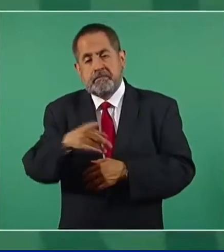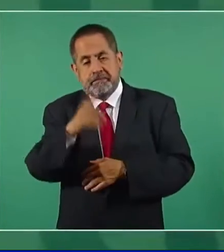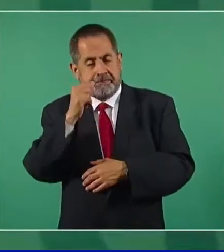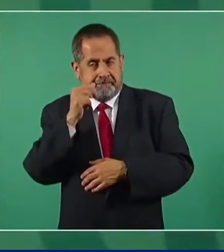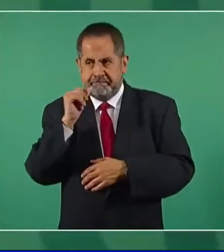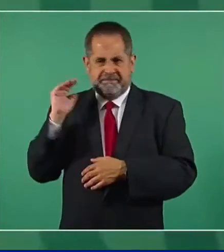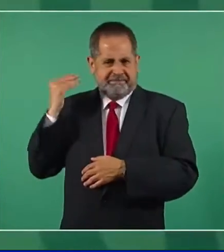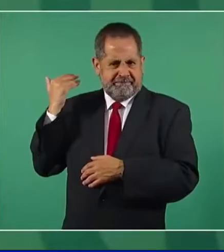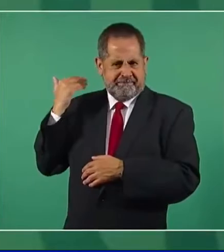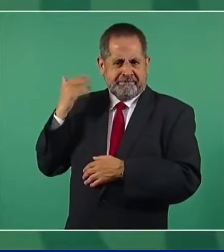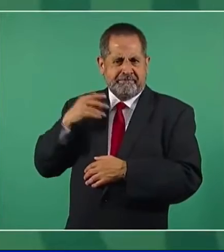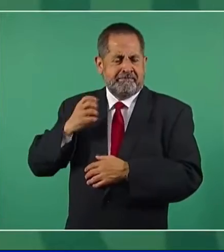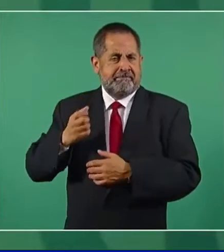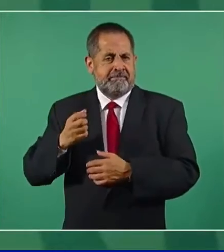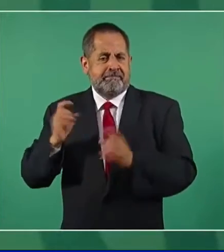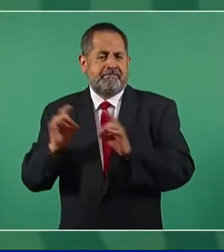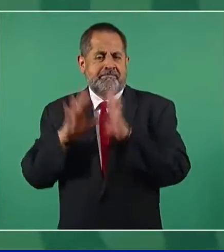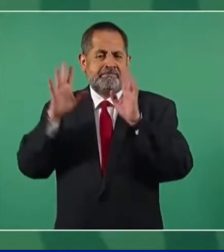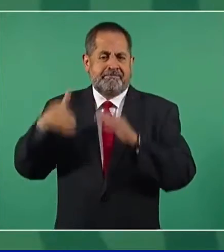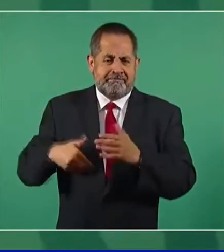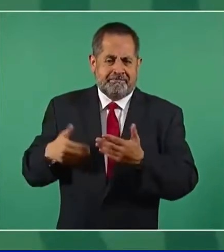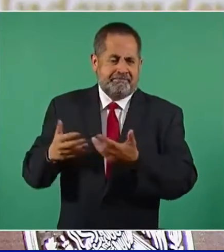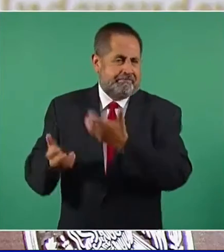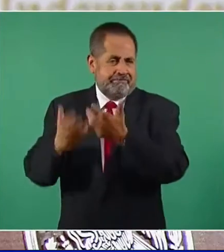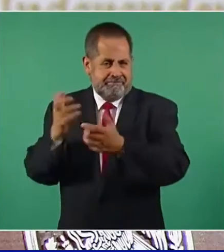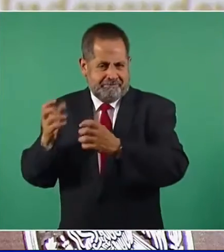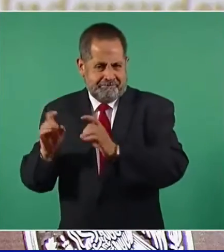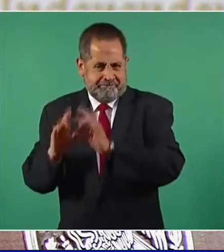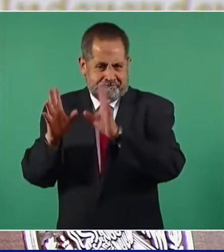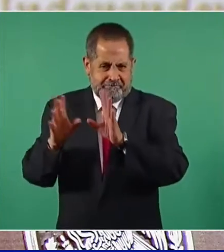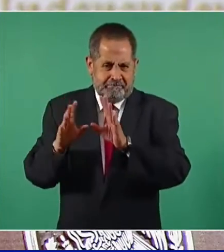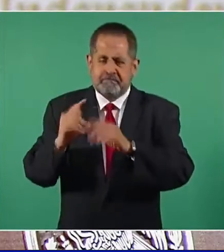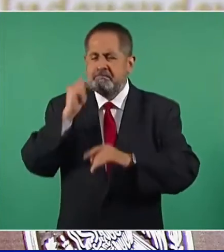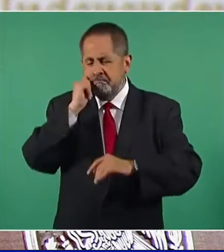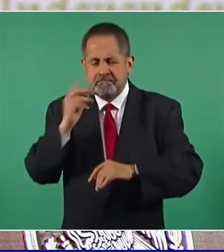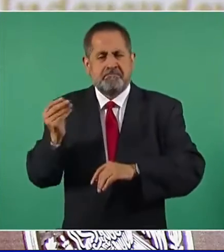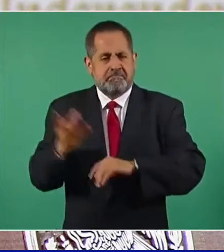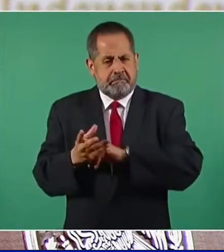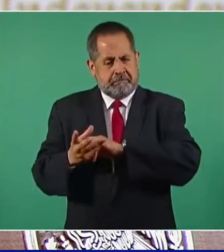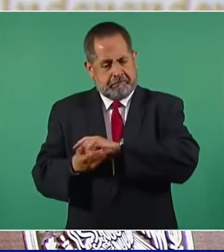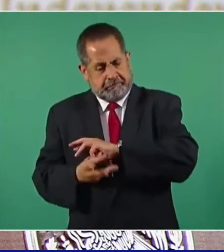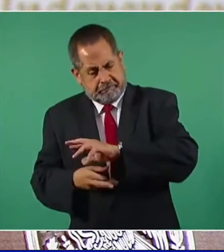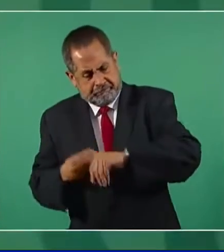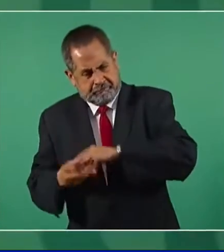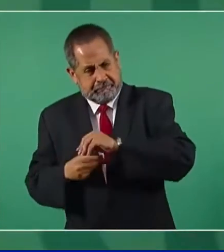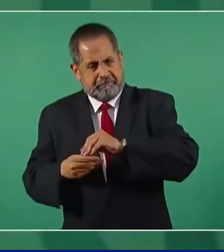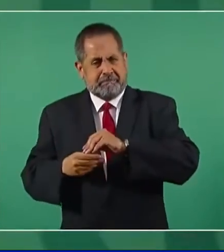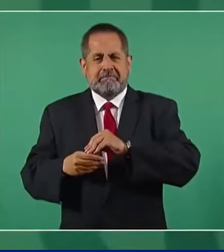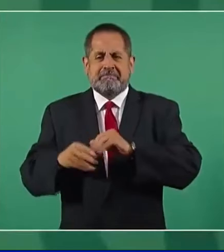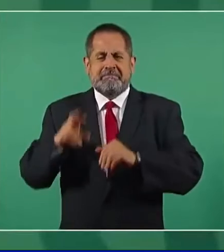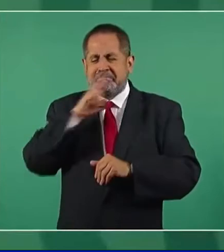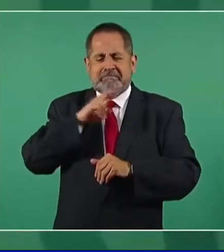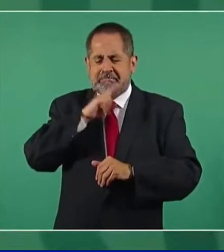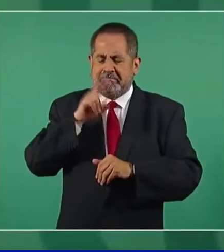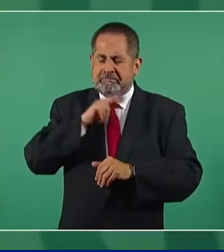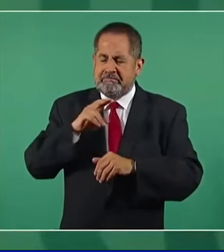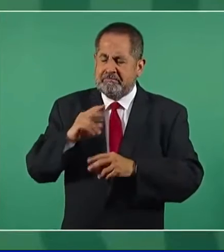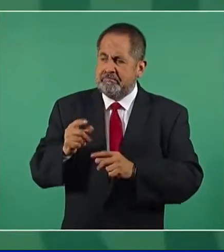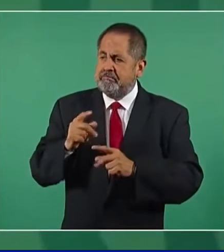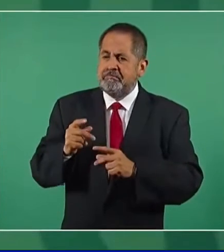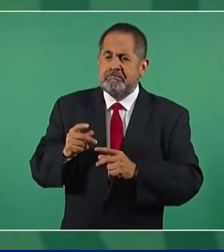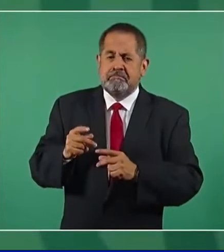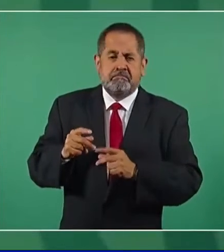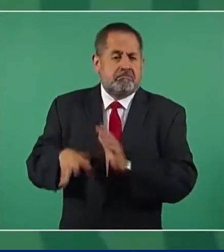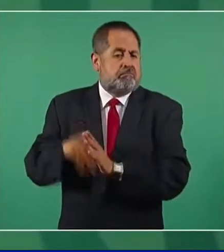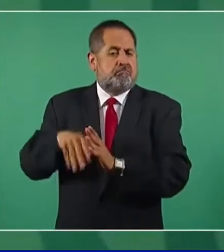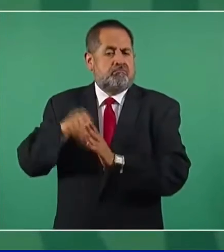se va a restablecer la producción pronto y